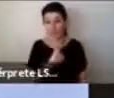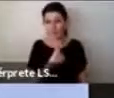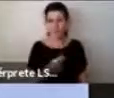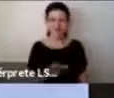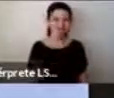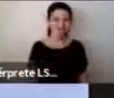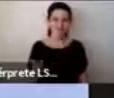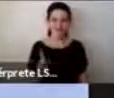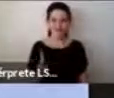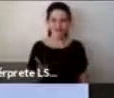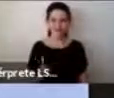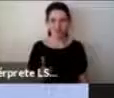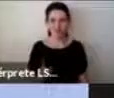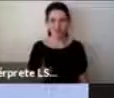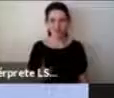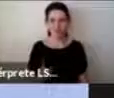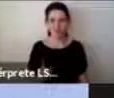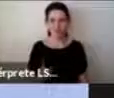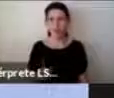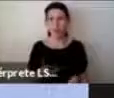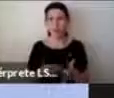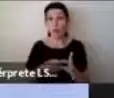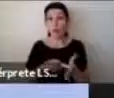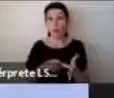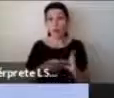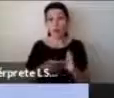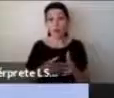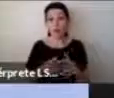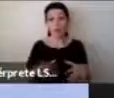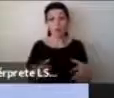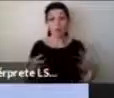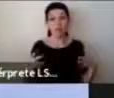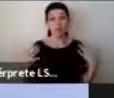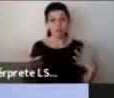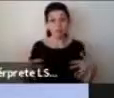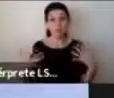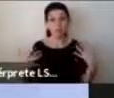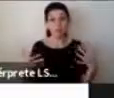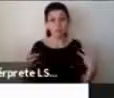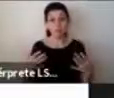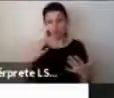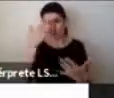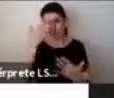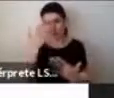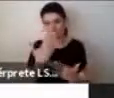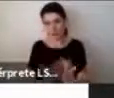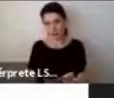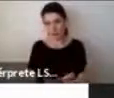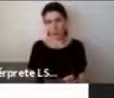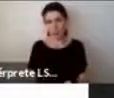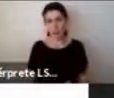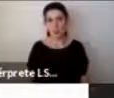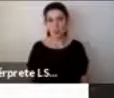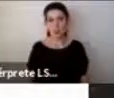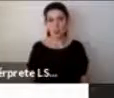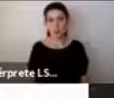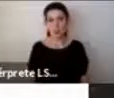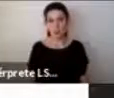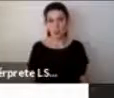bastante grande cuando nos pusimos a escribir estos cuentos y estos problemas